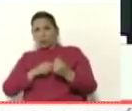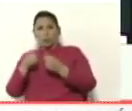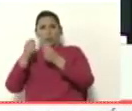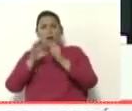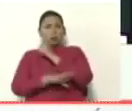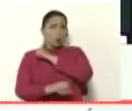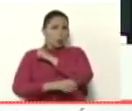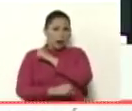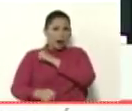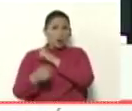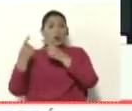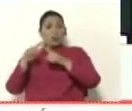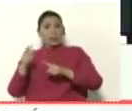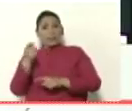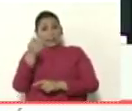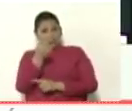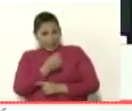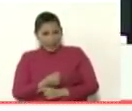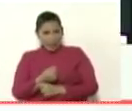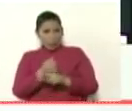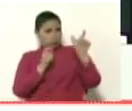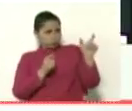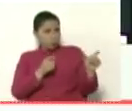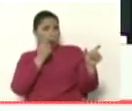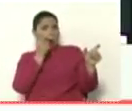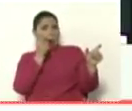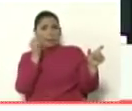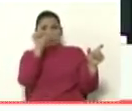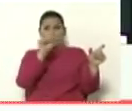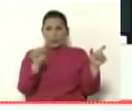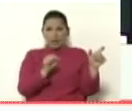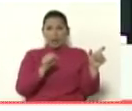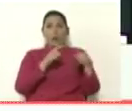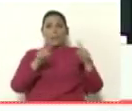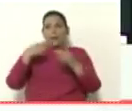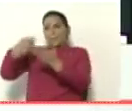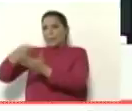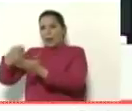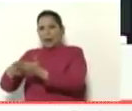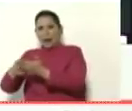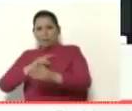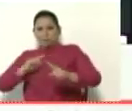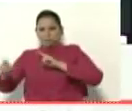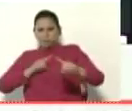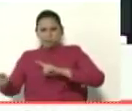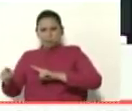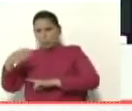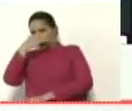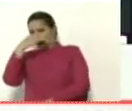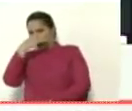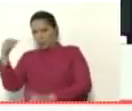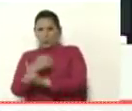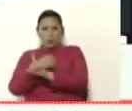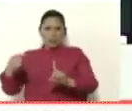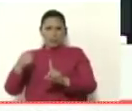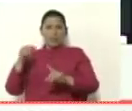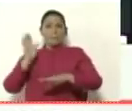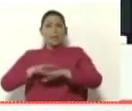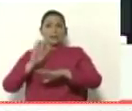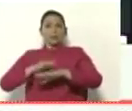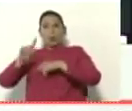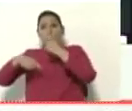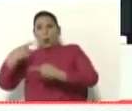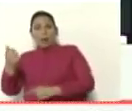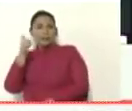que tenía superlano para financiar las acciones de violencia y terroristas que se perpetraron al día siguiente el